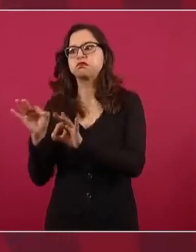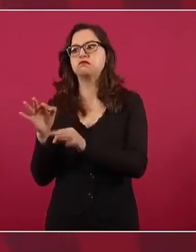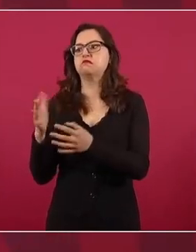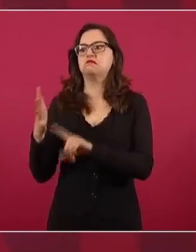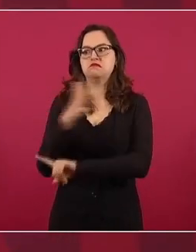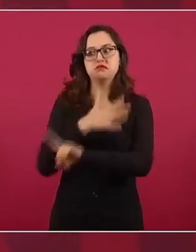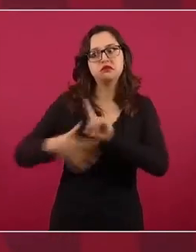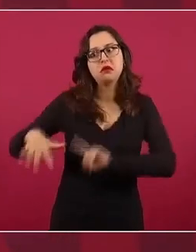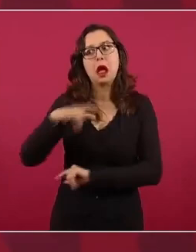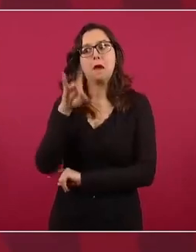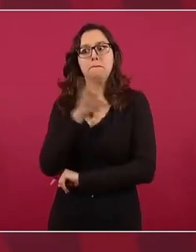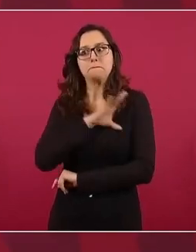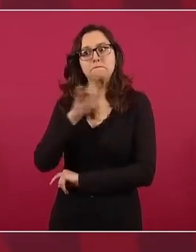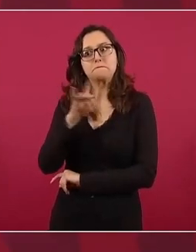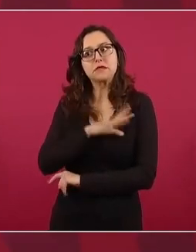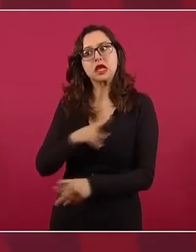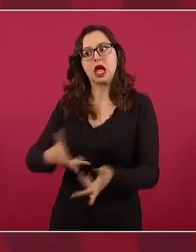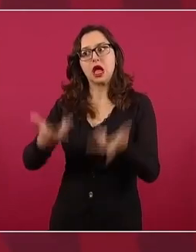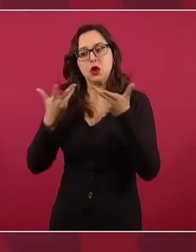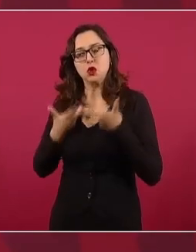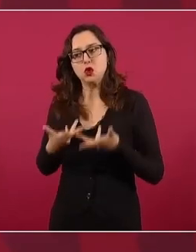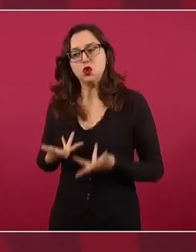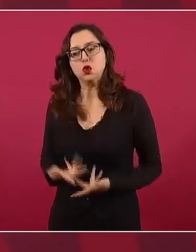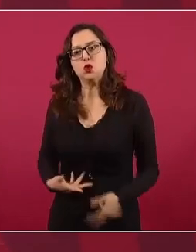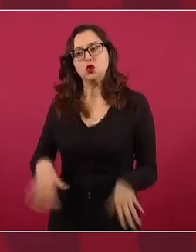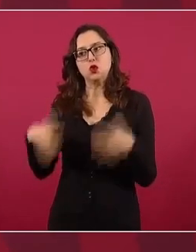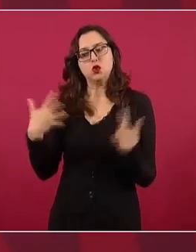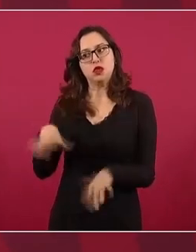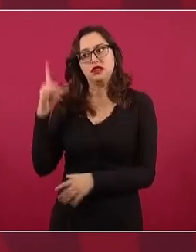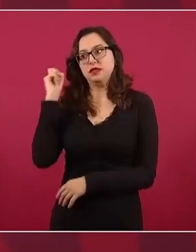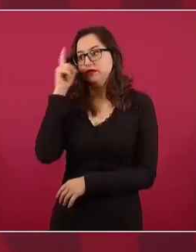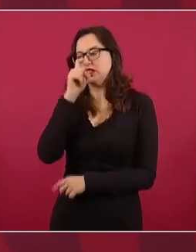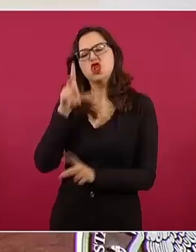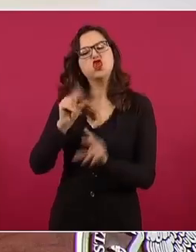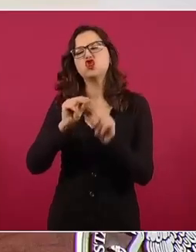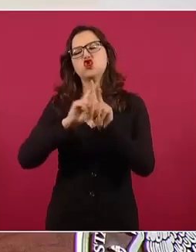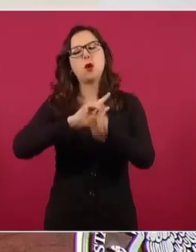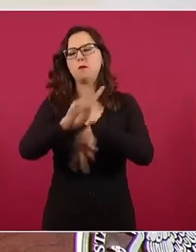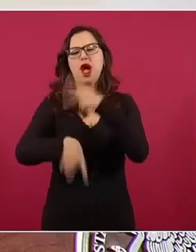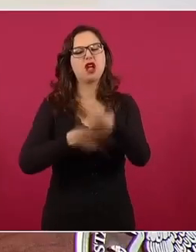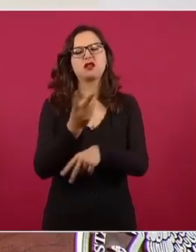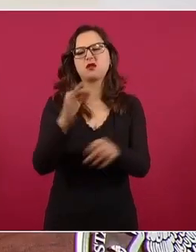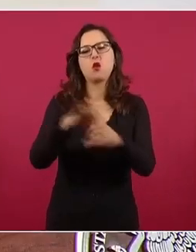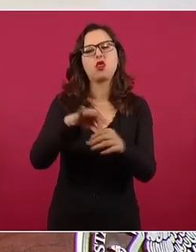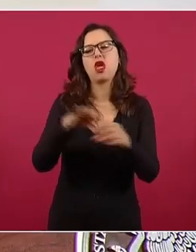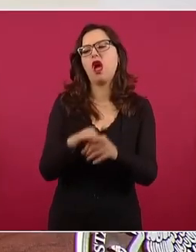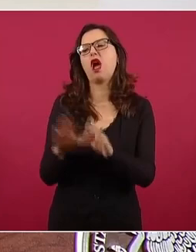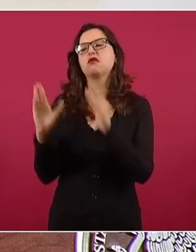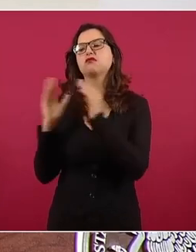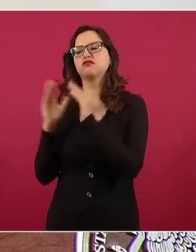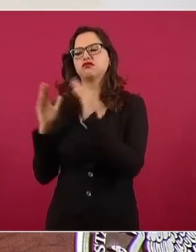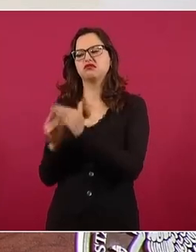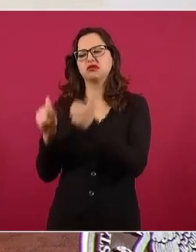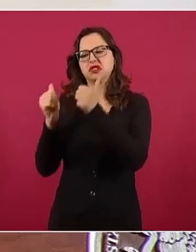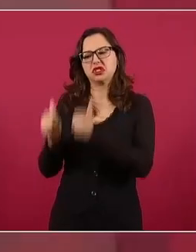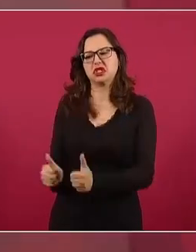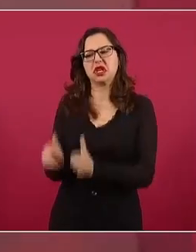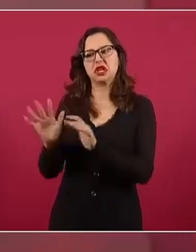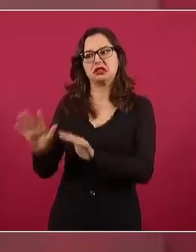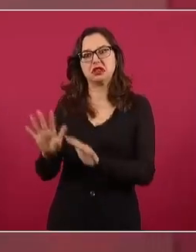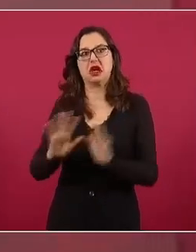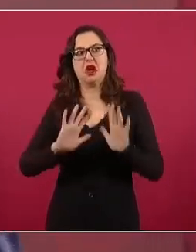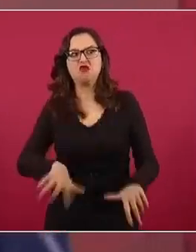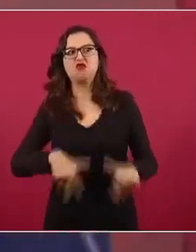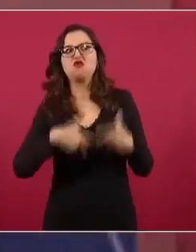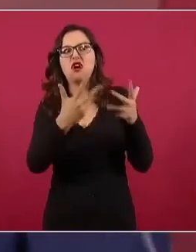promoción de violencia,